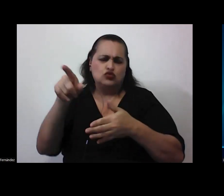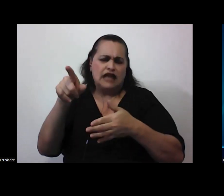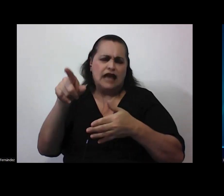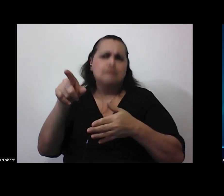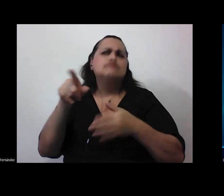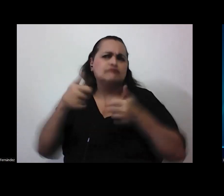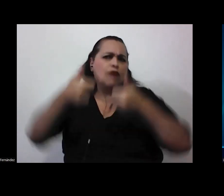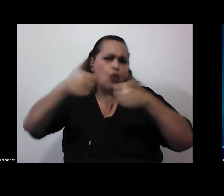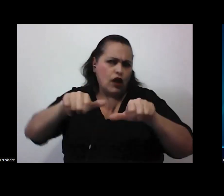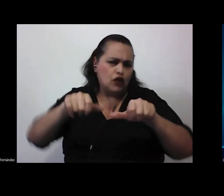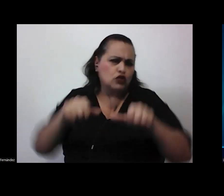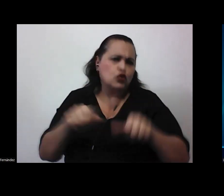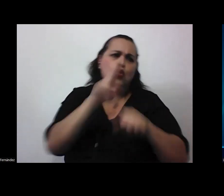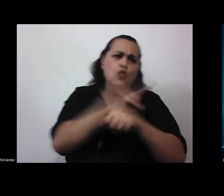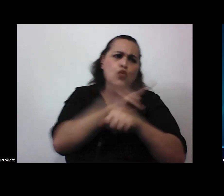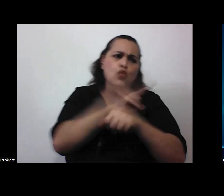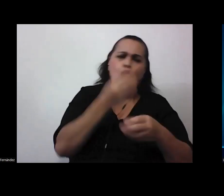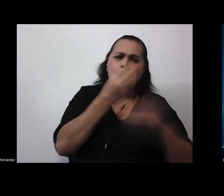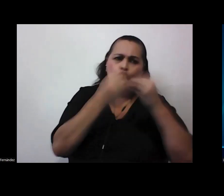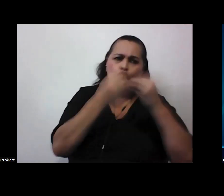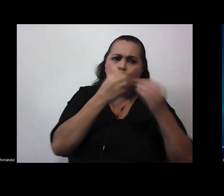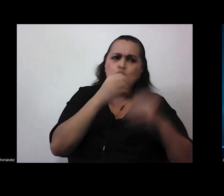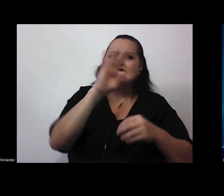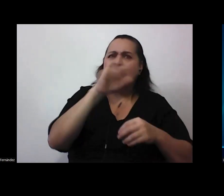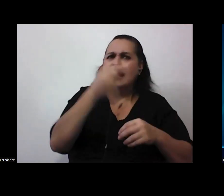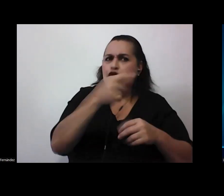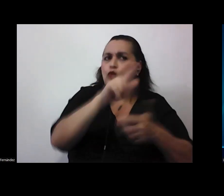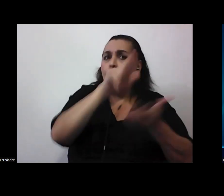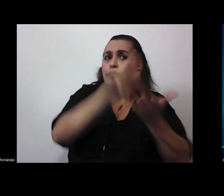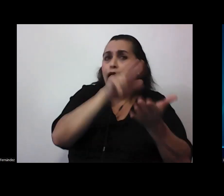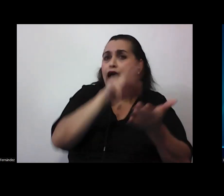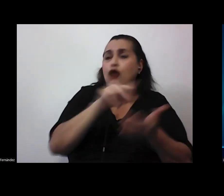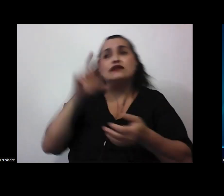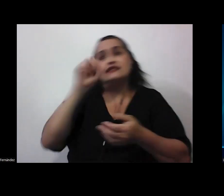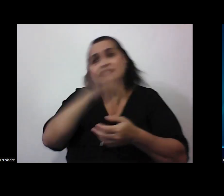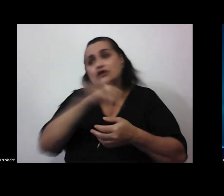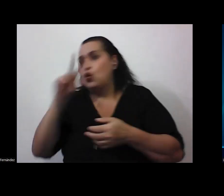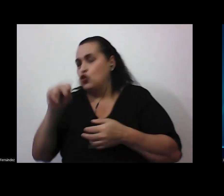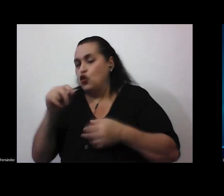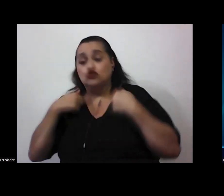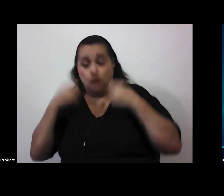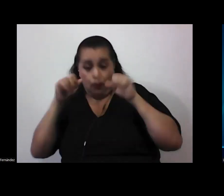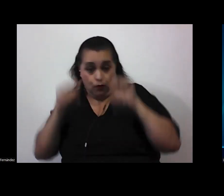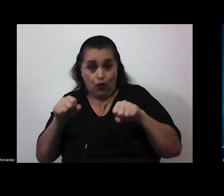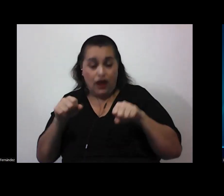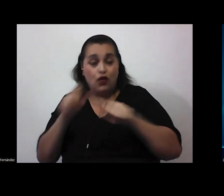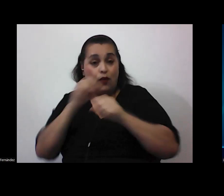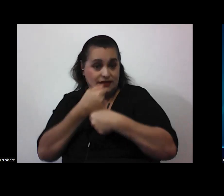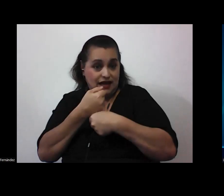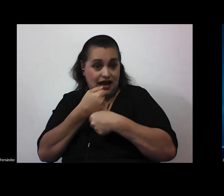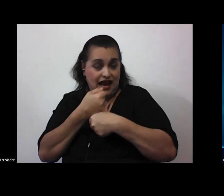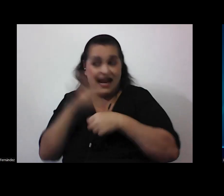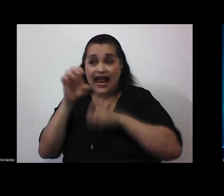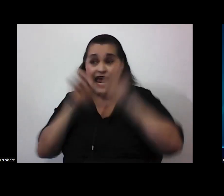transgénicos y aprobarlo o desaprobarlo en base a eso entonces qué podría yo hacer en una